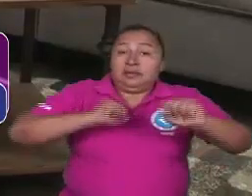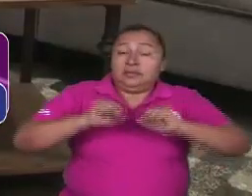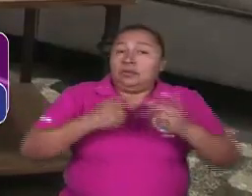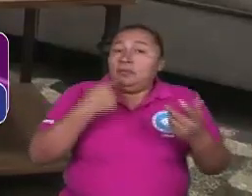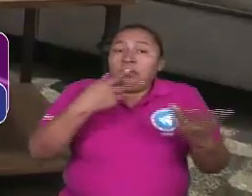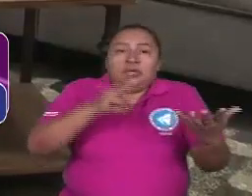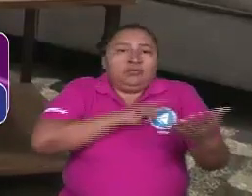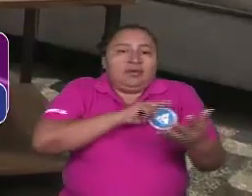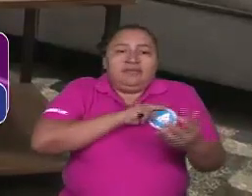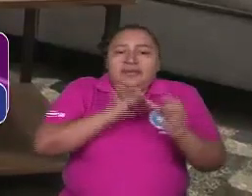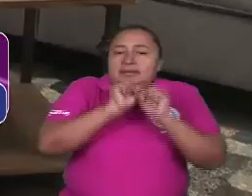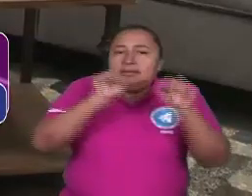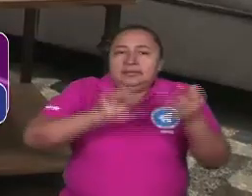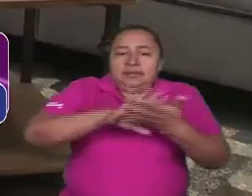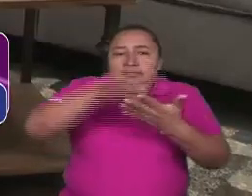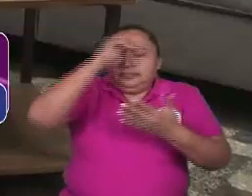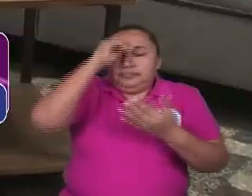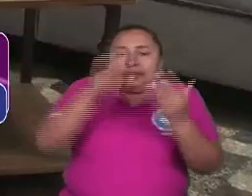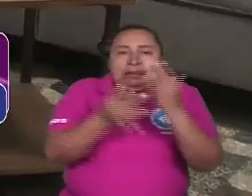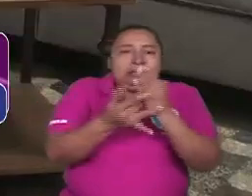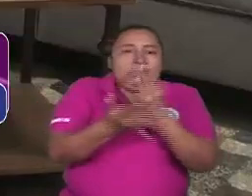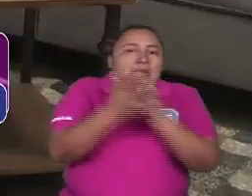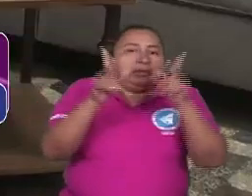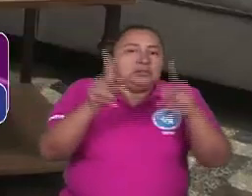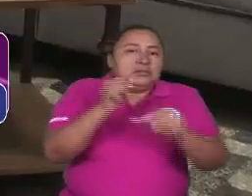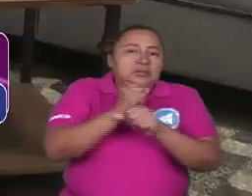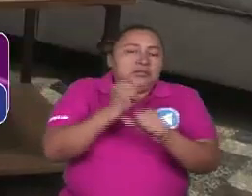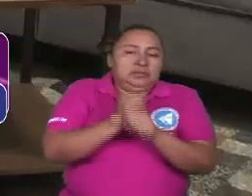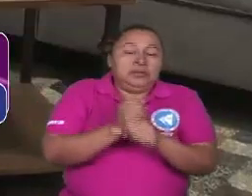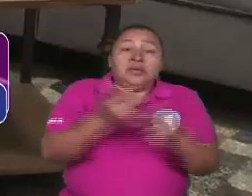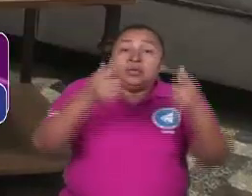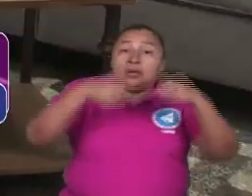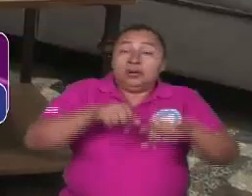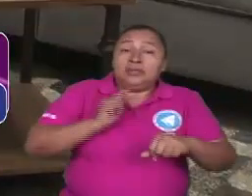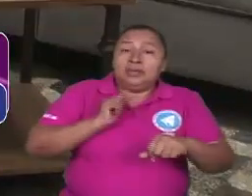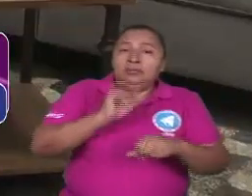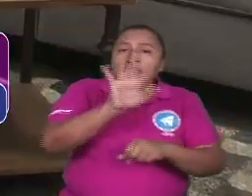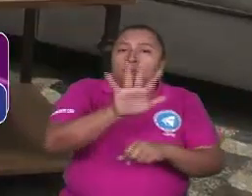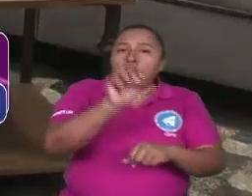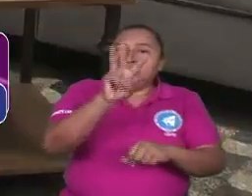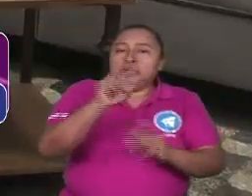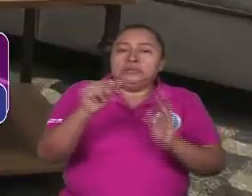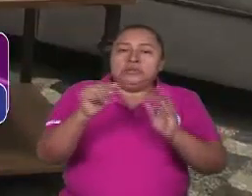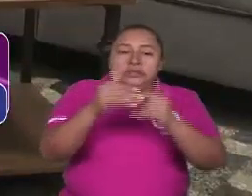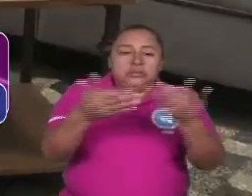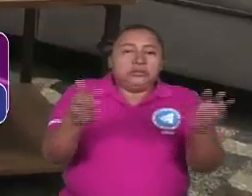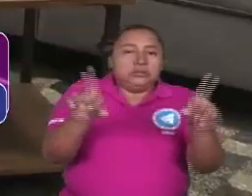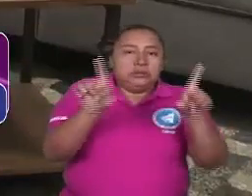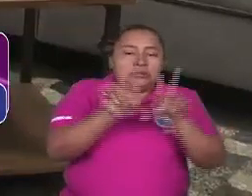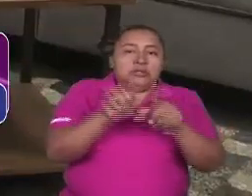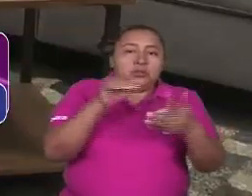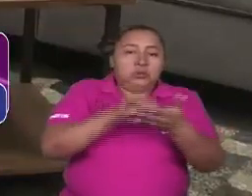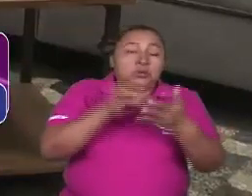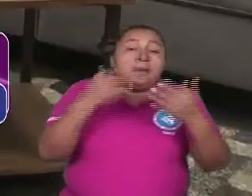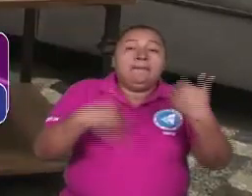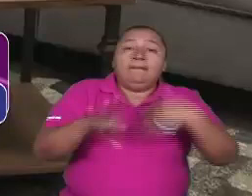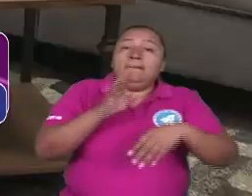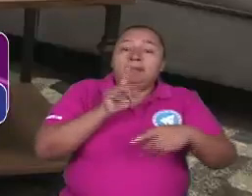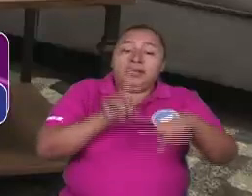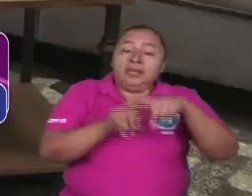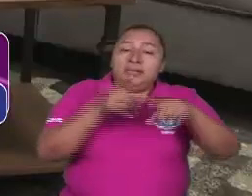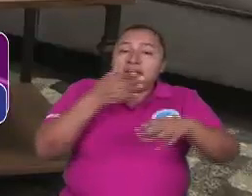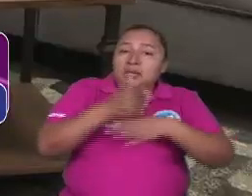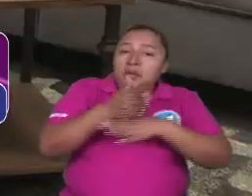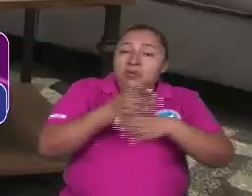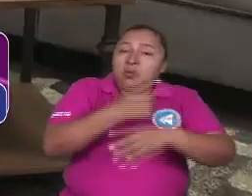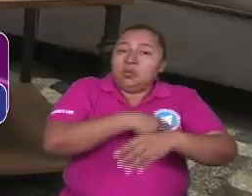capacitación técnica los trabajadores y ahora tenemos más de 53 centros técnicos de capacitación para las escuelas de oficio entonces